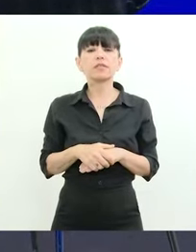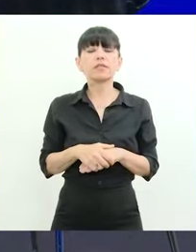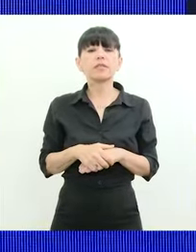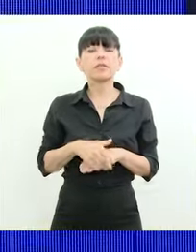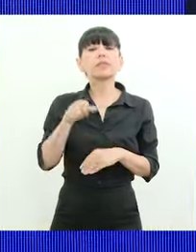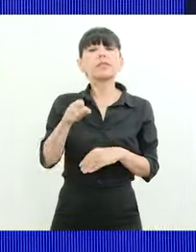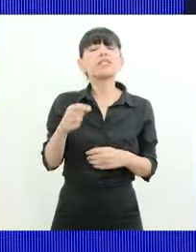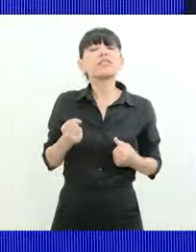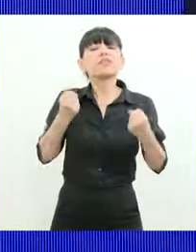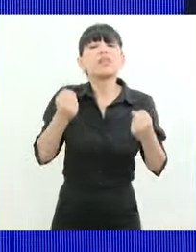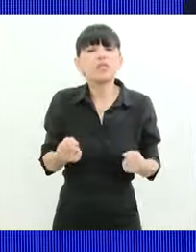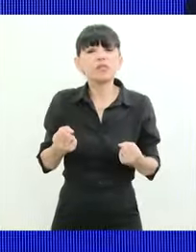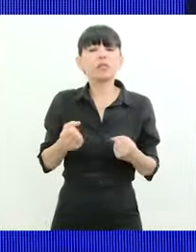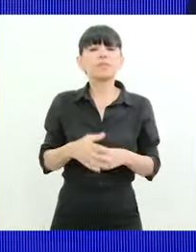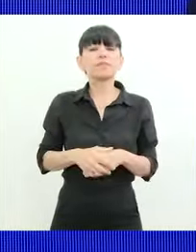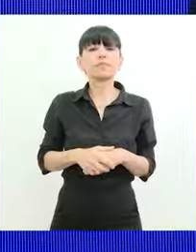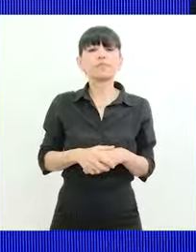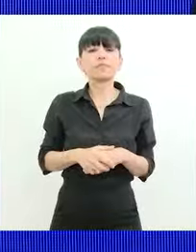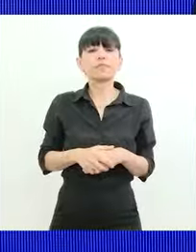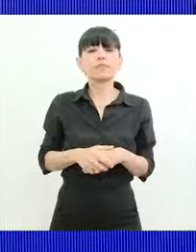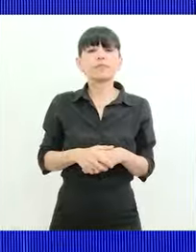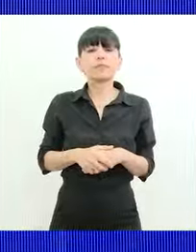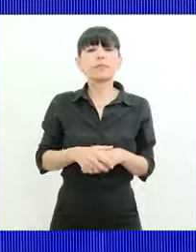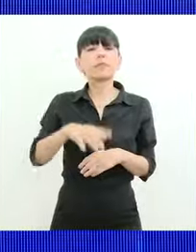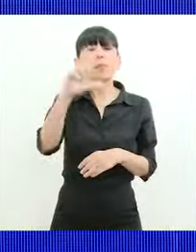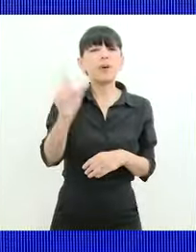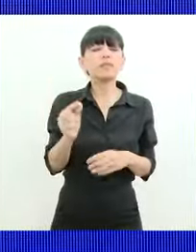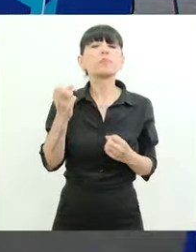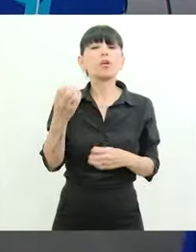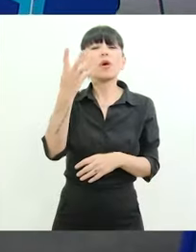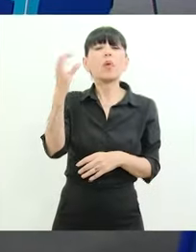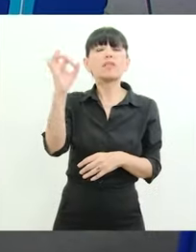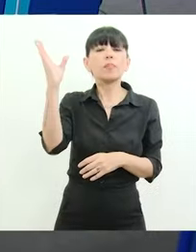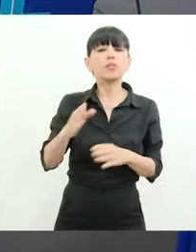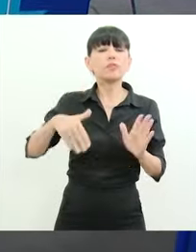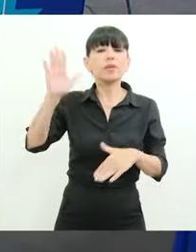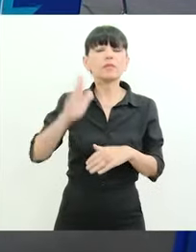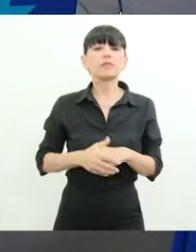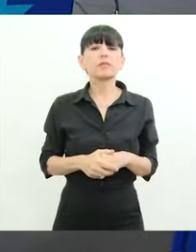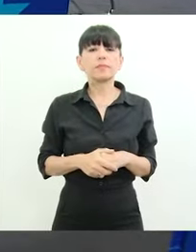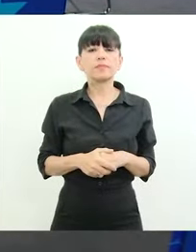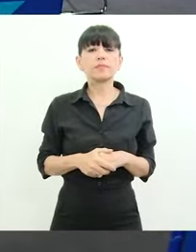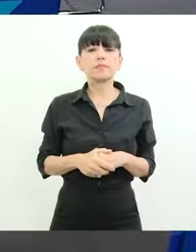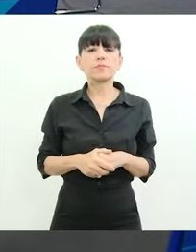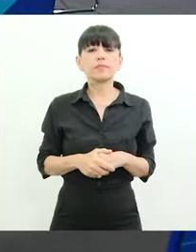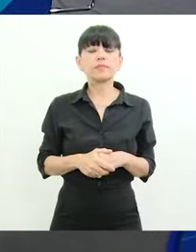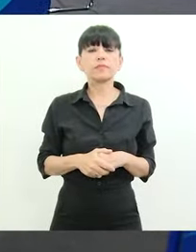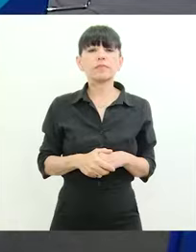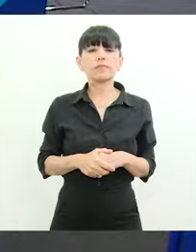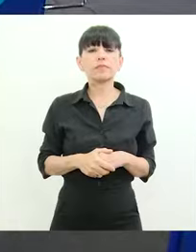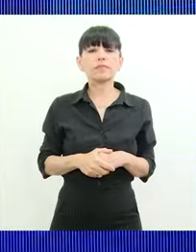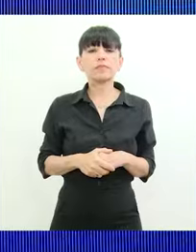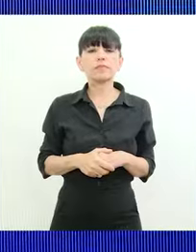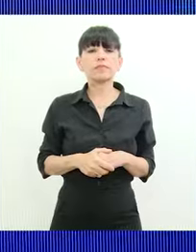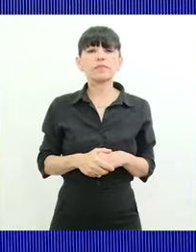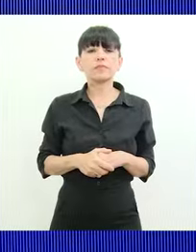este esfuerzo desde el interior del país? Porque son más de 40 medios que nos pusimos de acuerdo para poder llevar a cabo esta primera